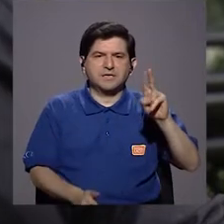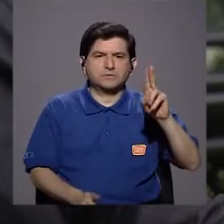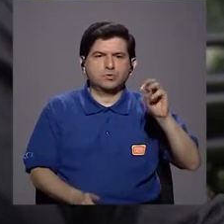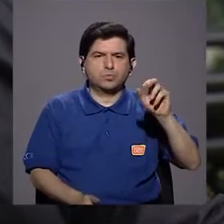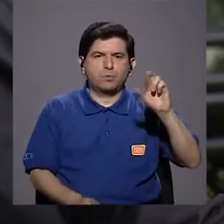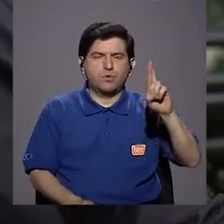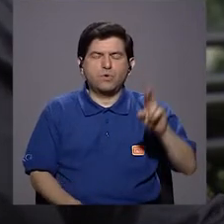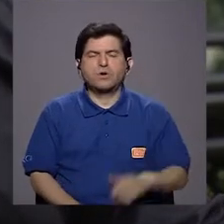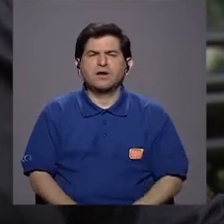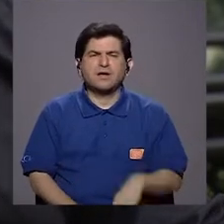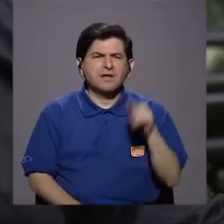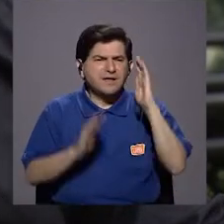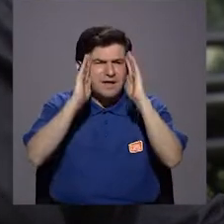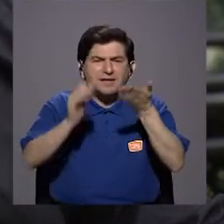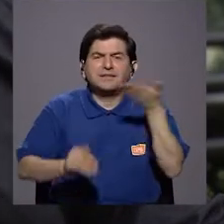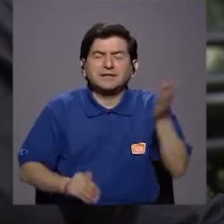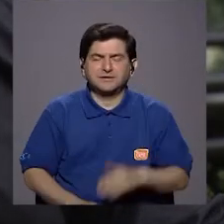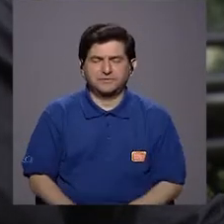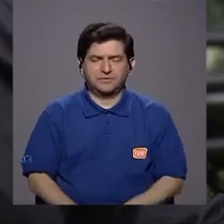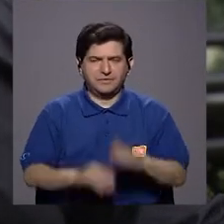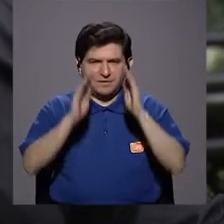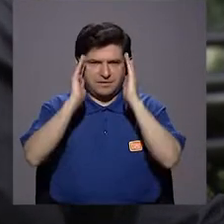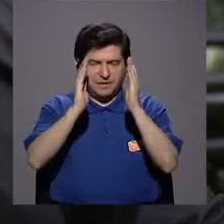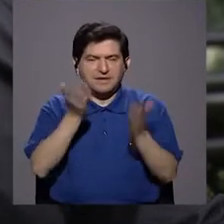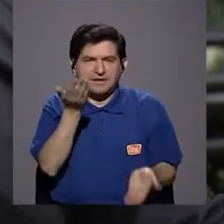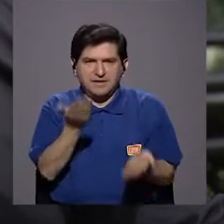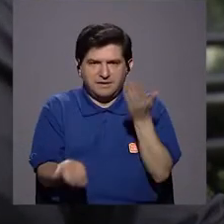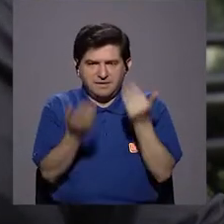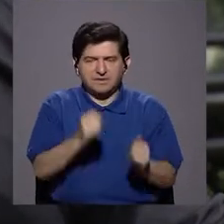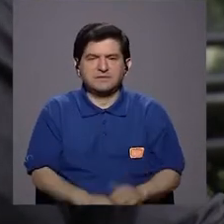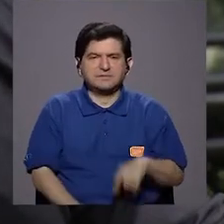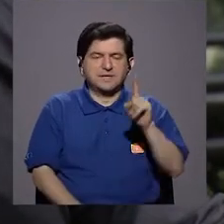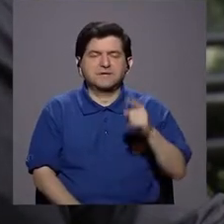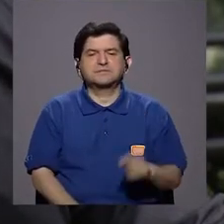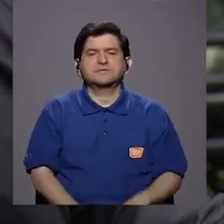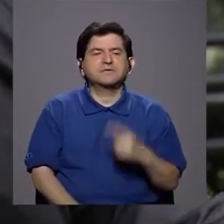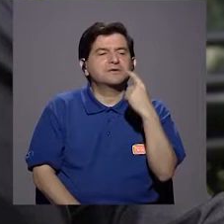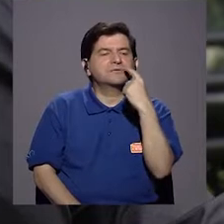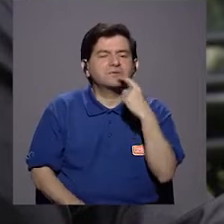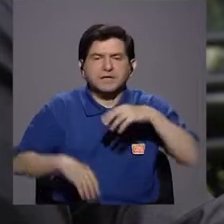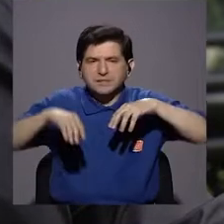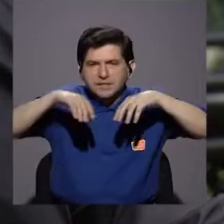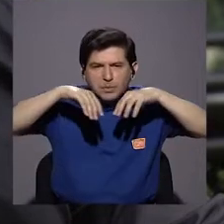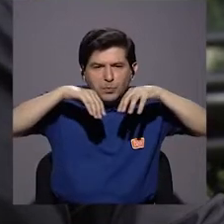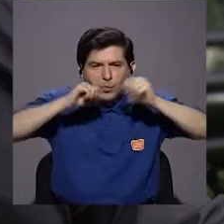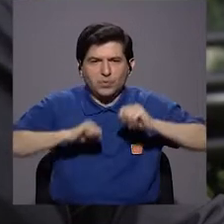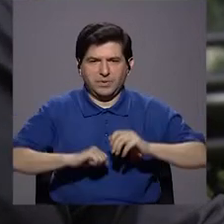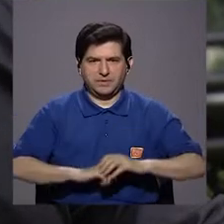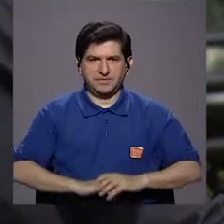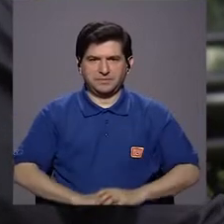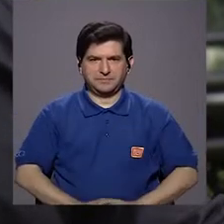¿A qué le tengo que prestar atención? Mira, tenés que prestarle atención a que de pronto un diente se te empiece a mover,